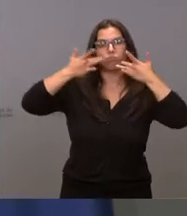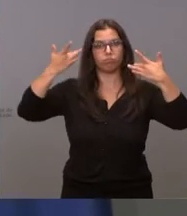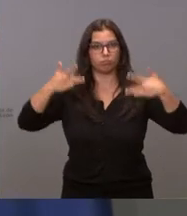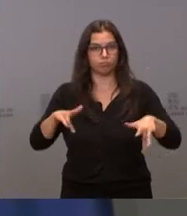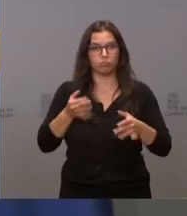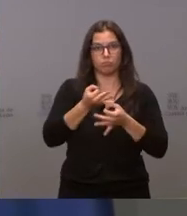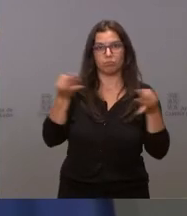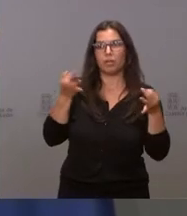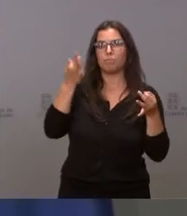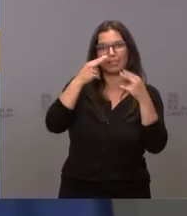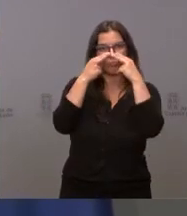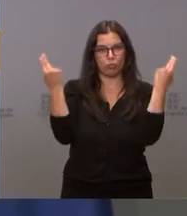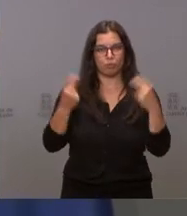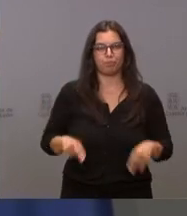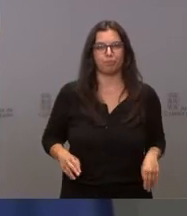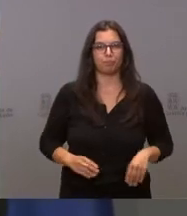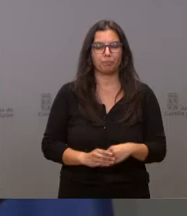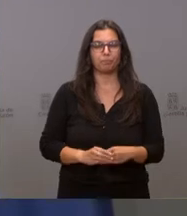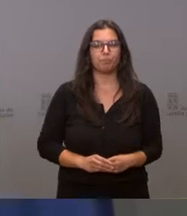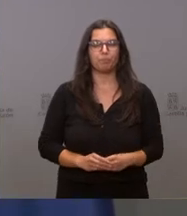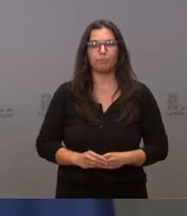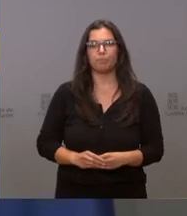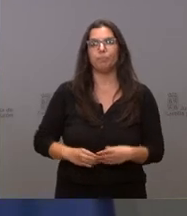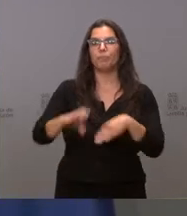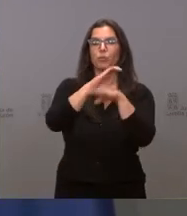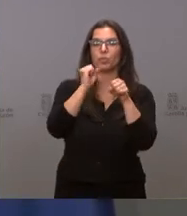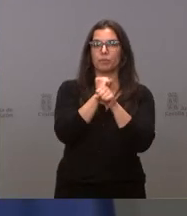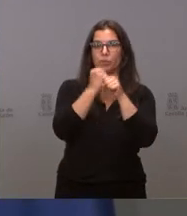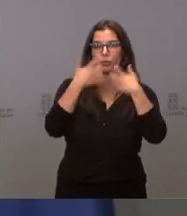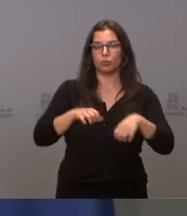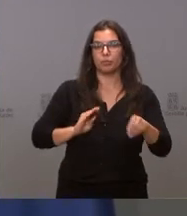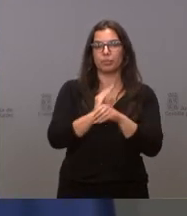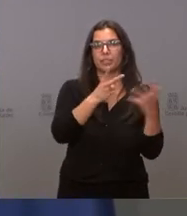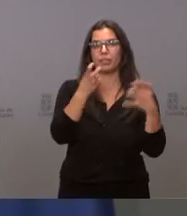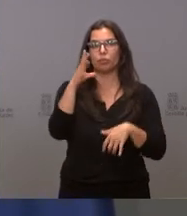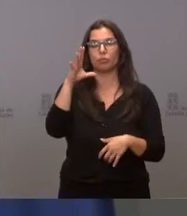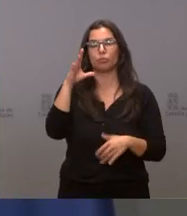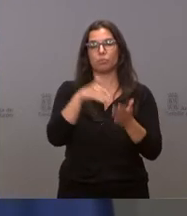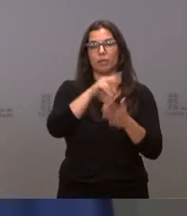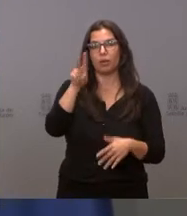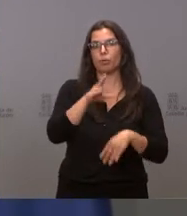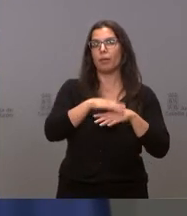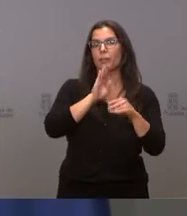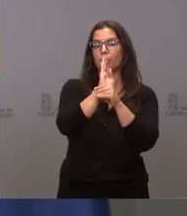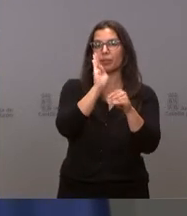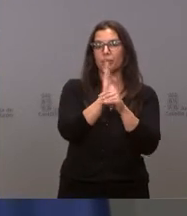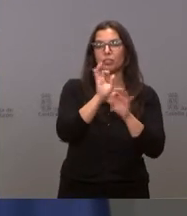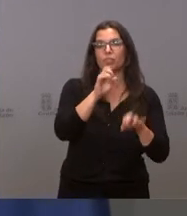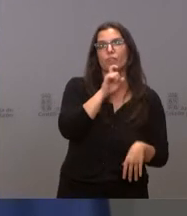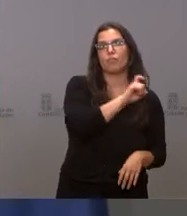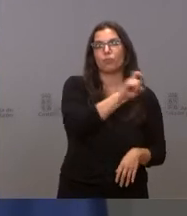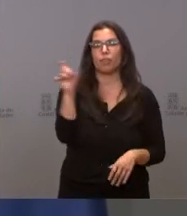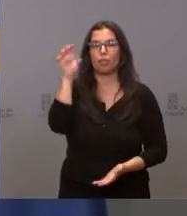y pública. La Consejería de Empleo e Industria destina 700.000 euros al mantenimiento de la Fundación